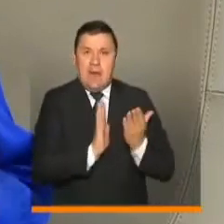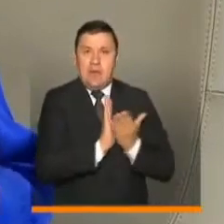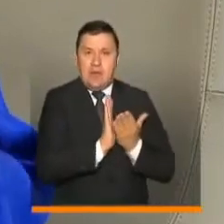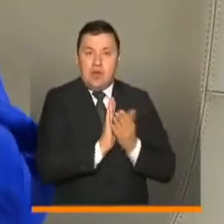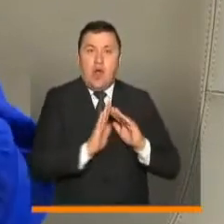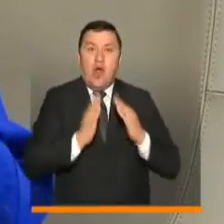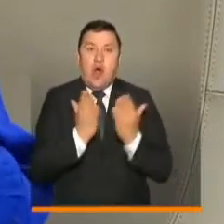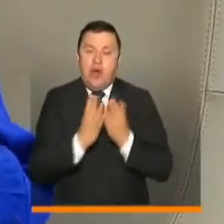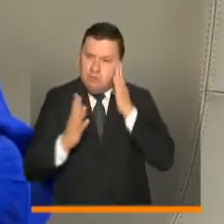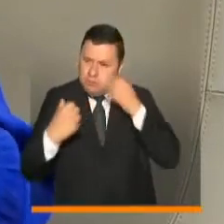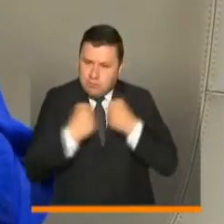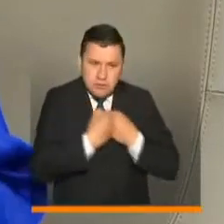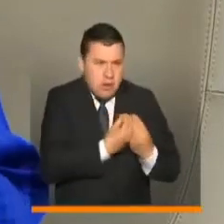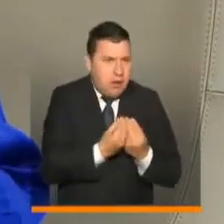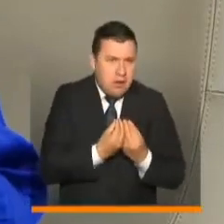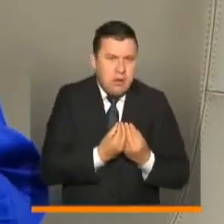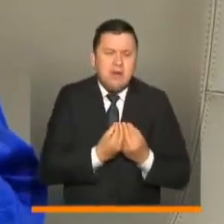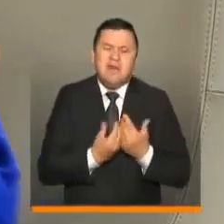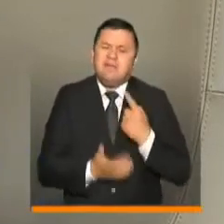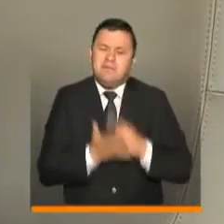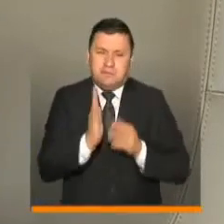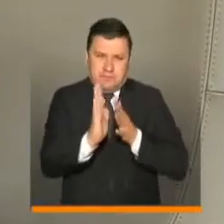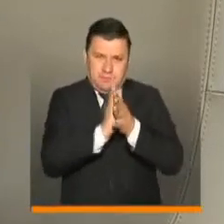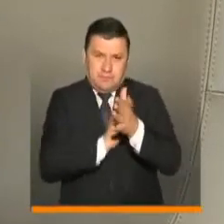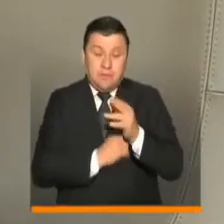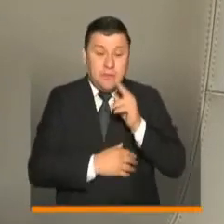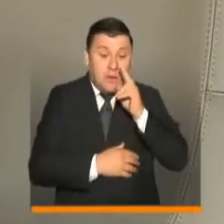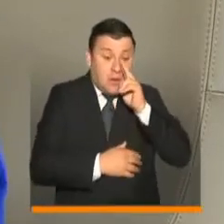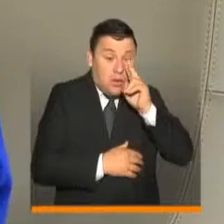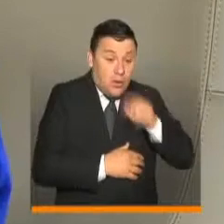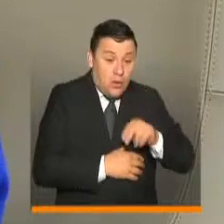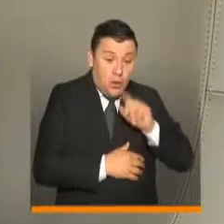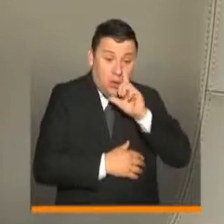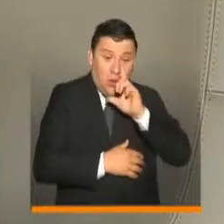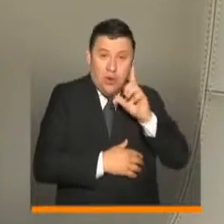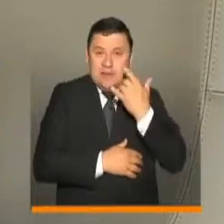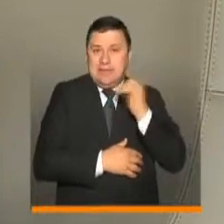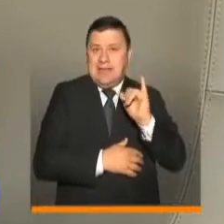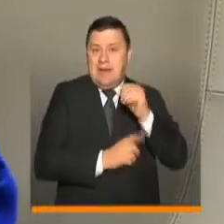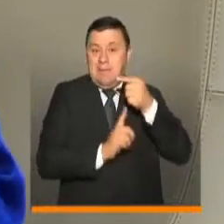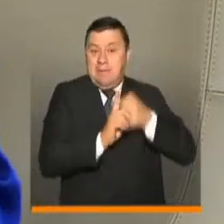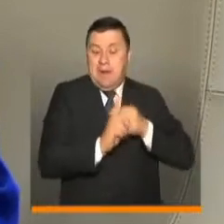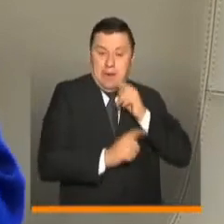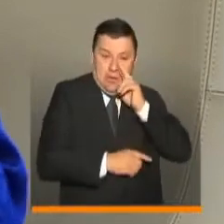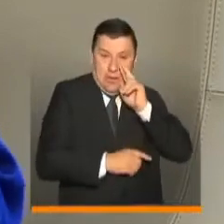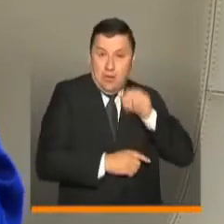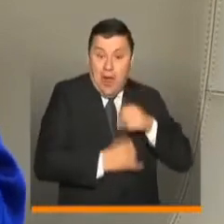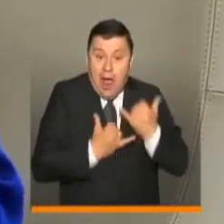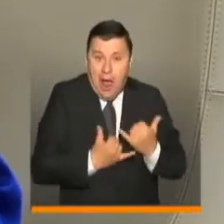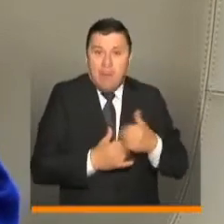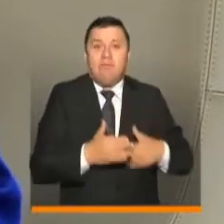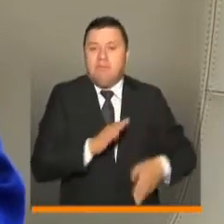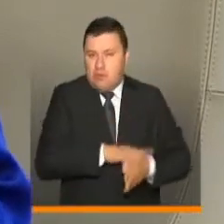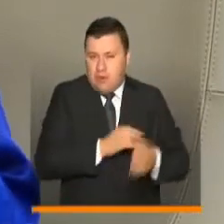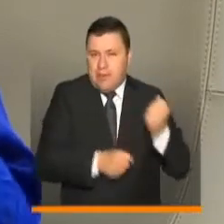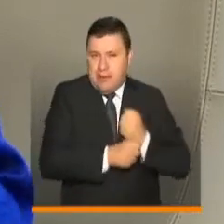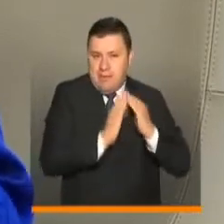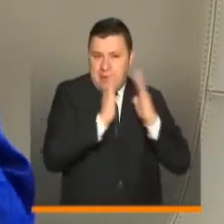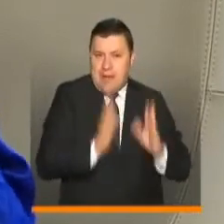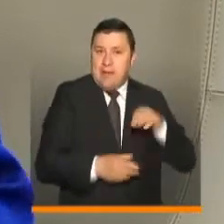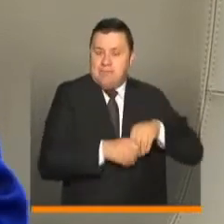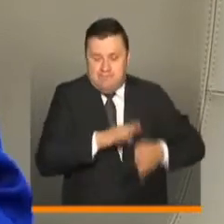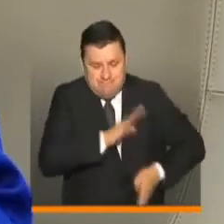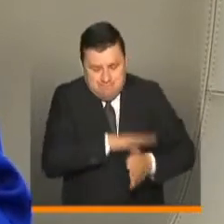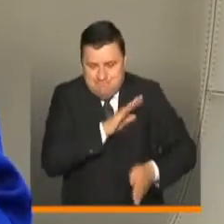y los colegios. Desde ese momento, ¿qué mencionamos? Junio y julio, ya nos encontramos en el mes de junio, seguimos en trabajo en casa y